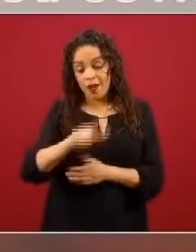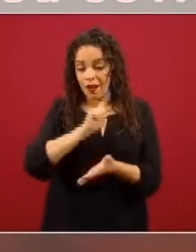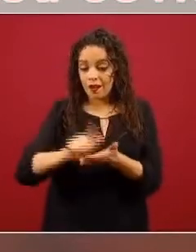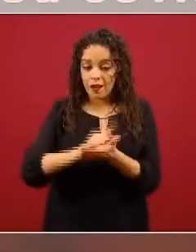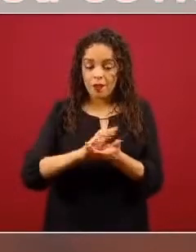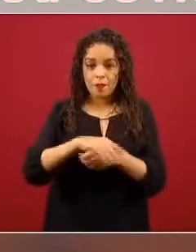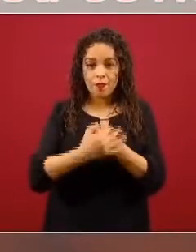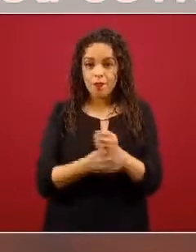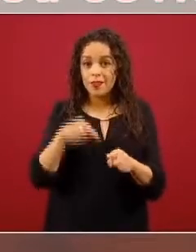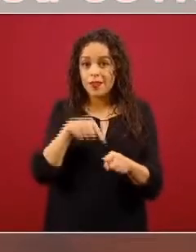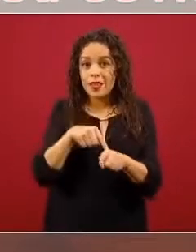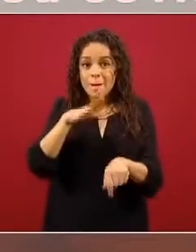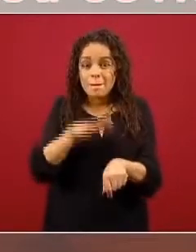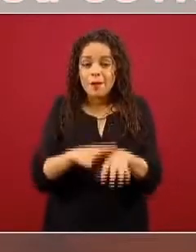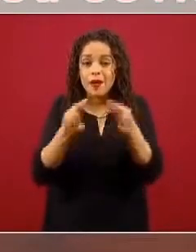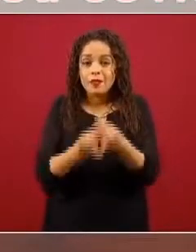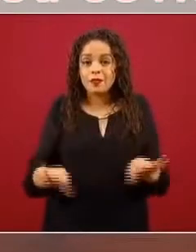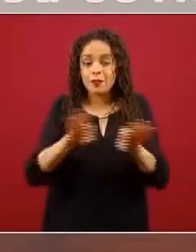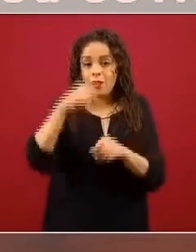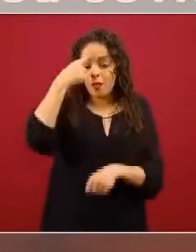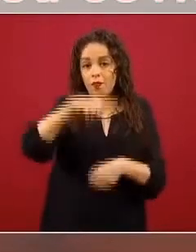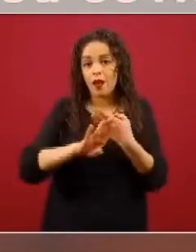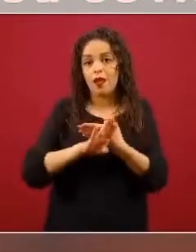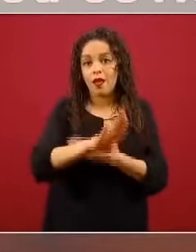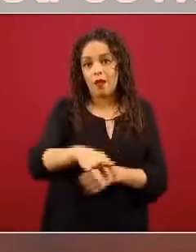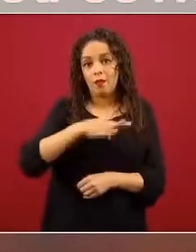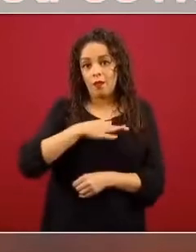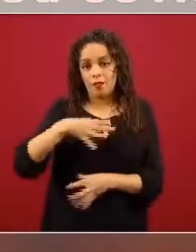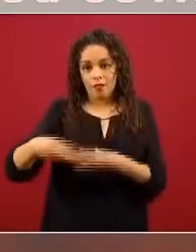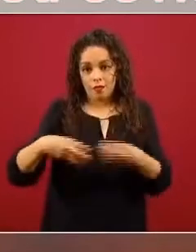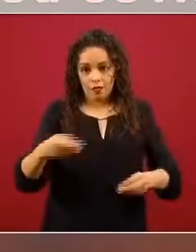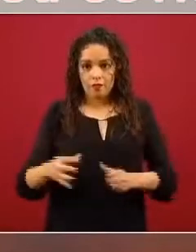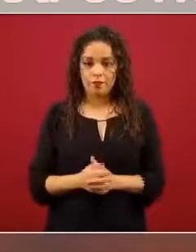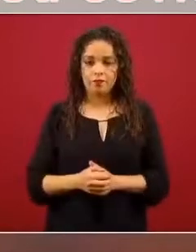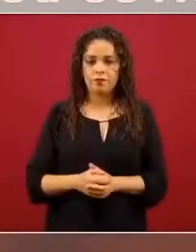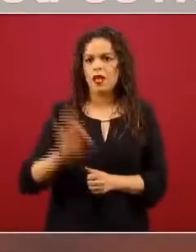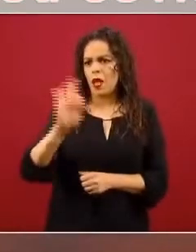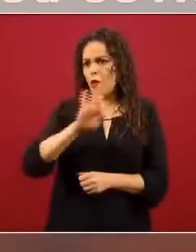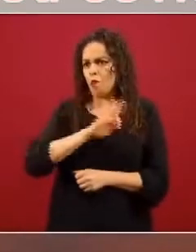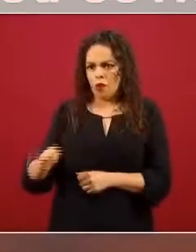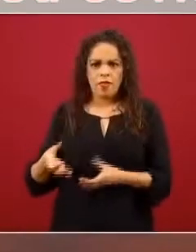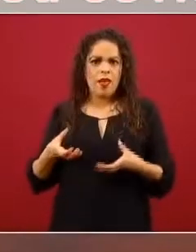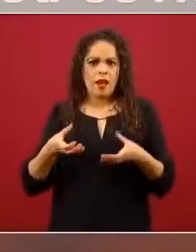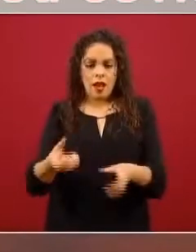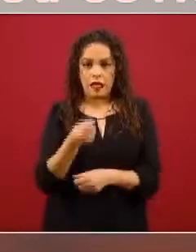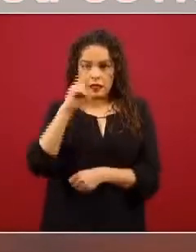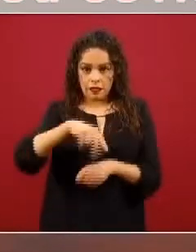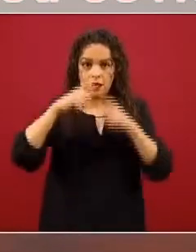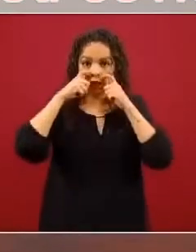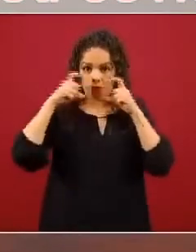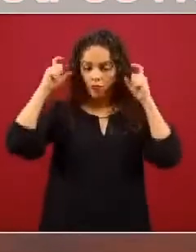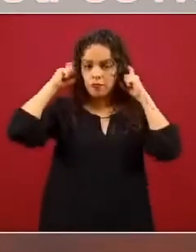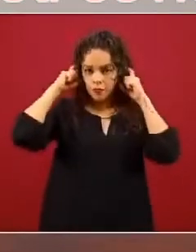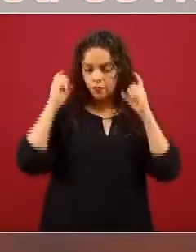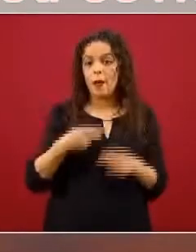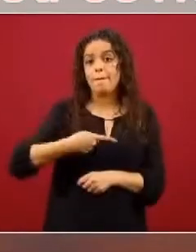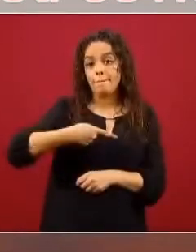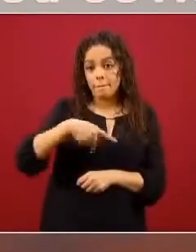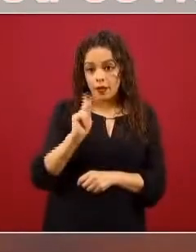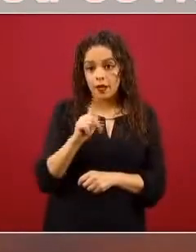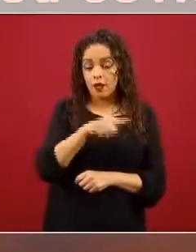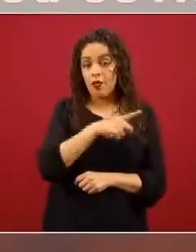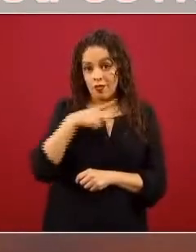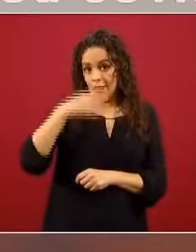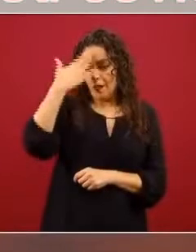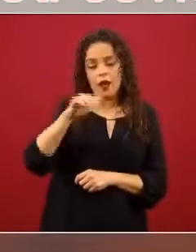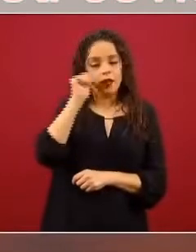de infecciones. Podemos a lo mejor salir sin cubrebocas, siempre y cuando aseguremos que estemos en estas características de guardar esta sana